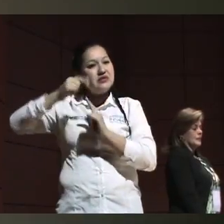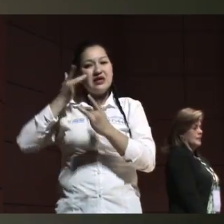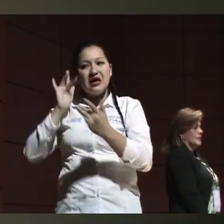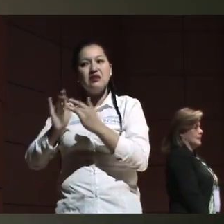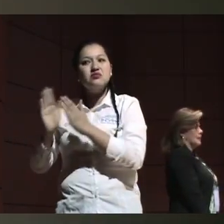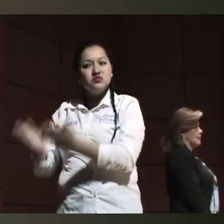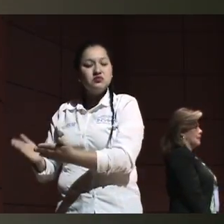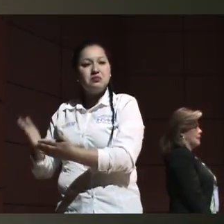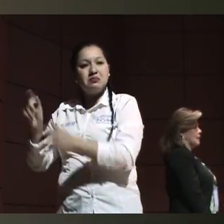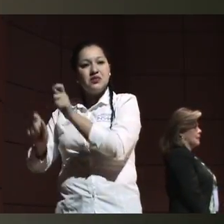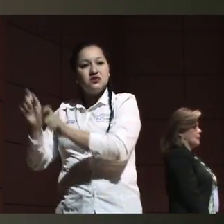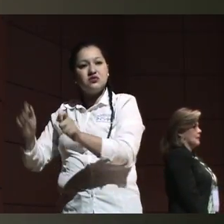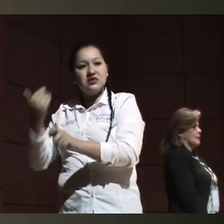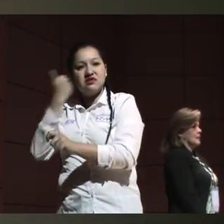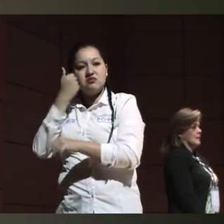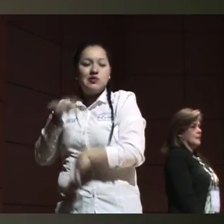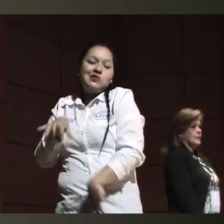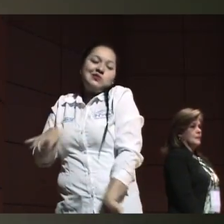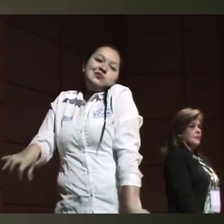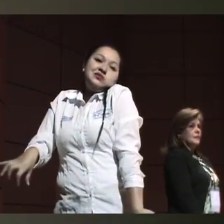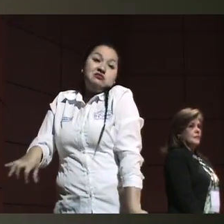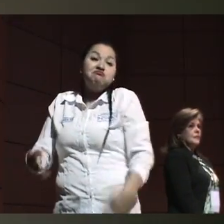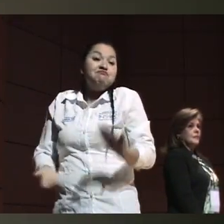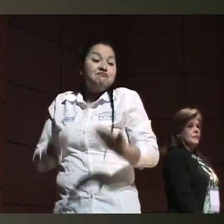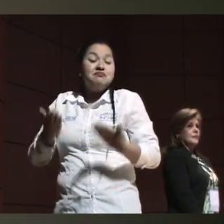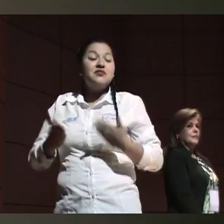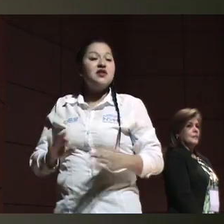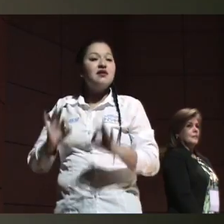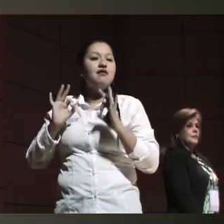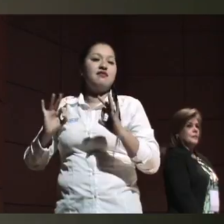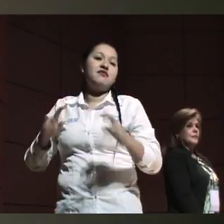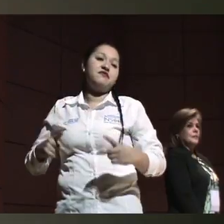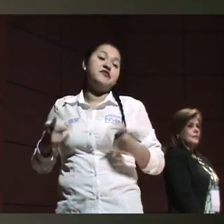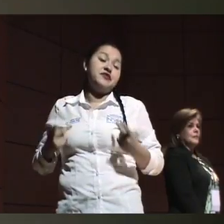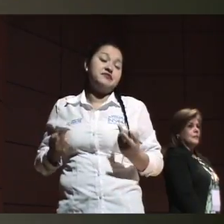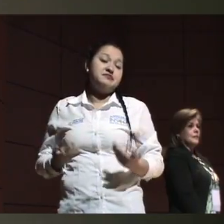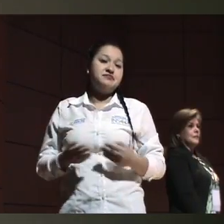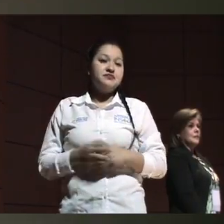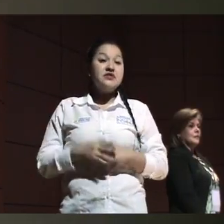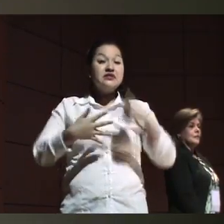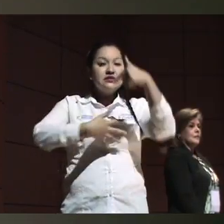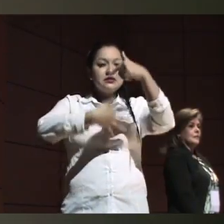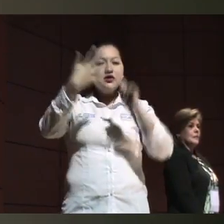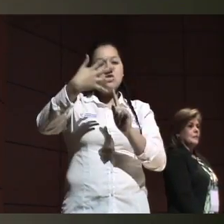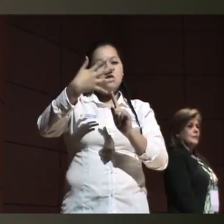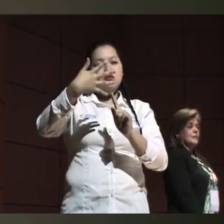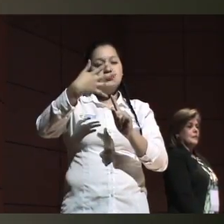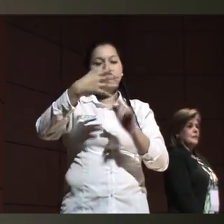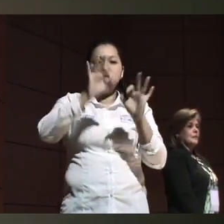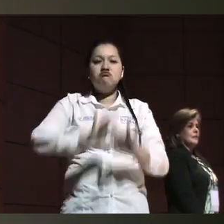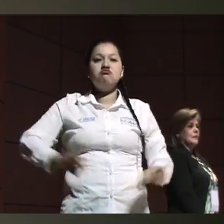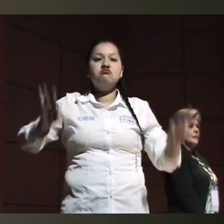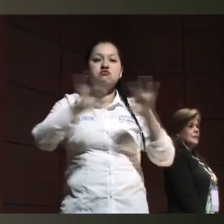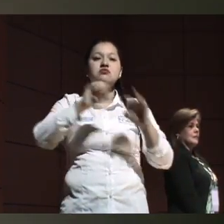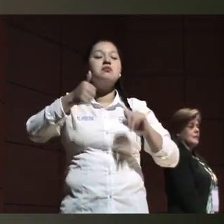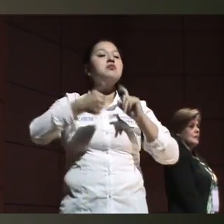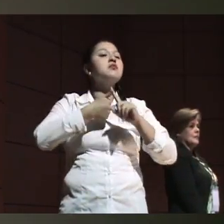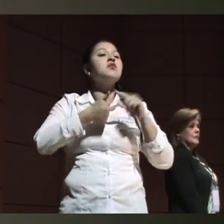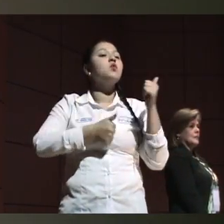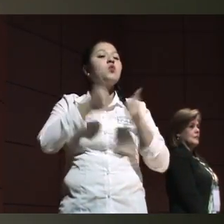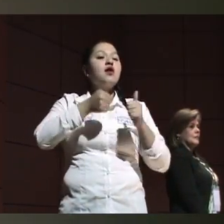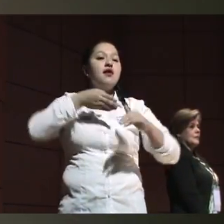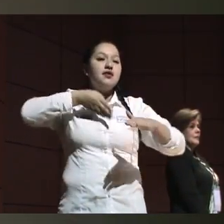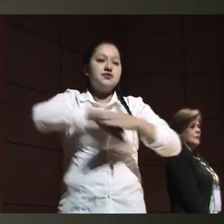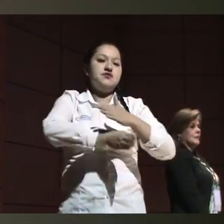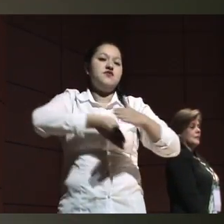beneficios a las personas realmente por nuestra calidad de vida. Con cinco aspectos importantes que por nuestra experiencia. Uno, primero,